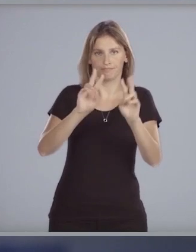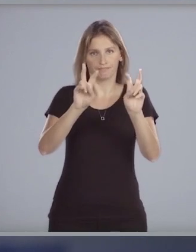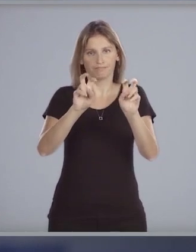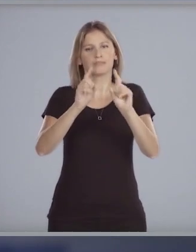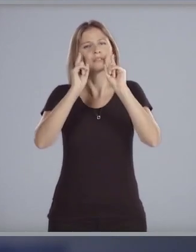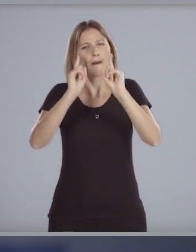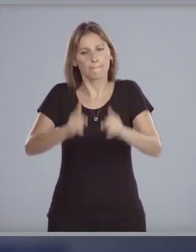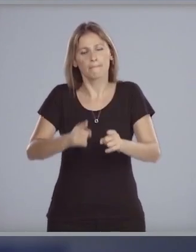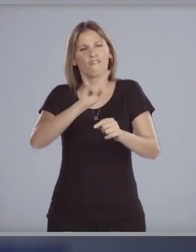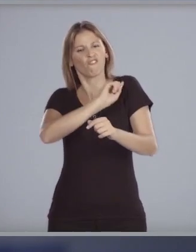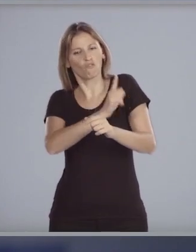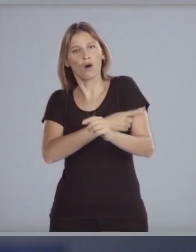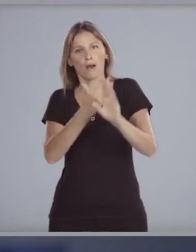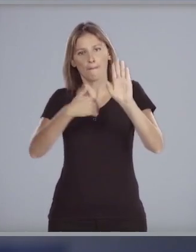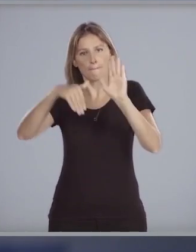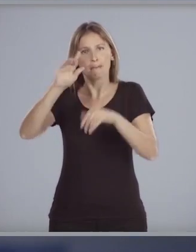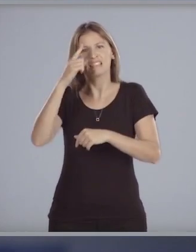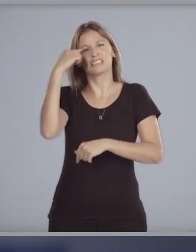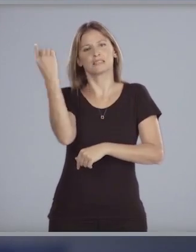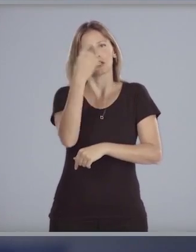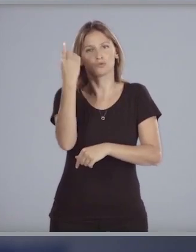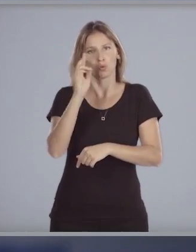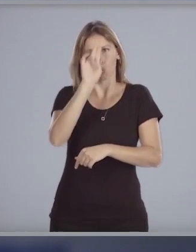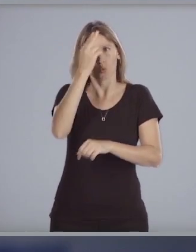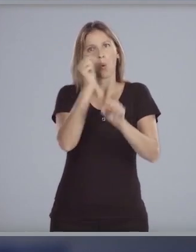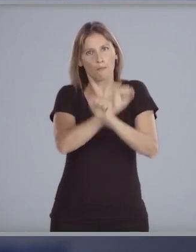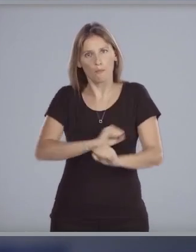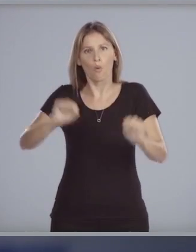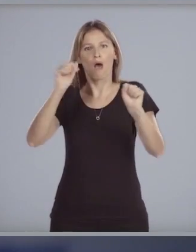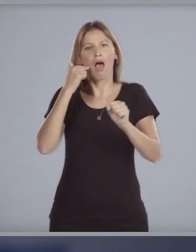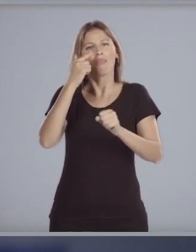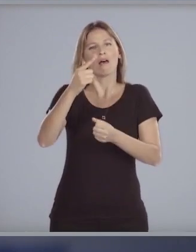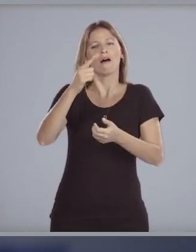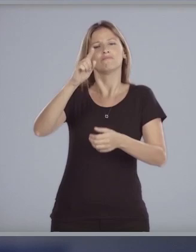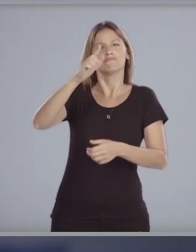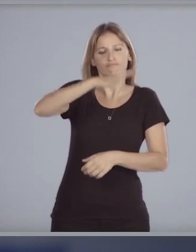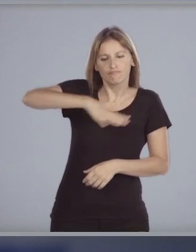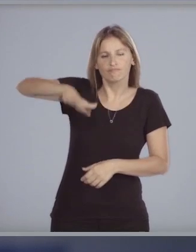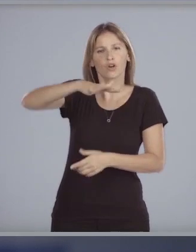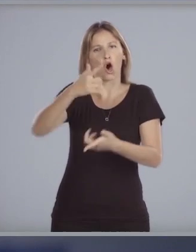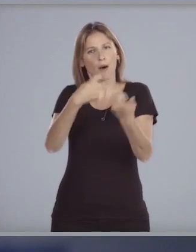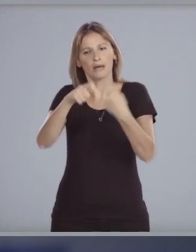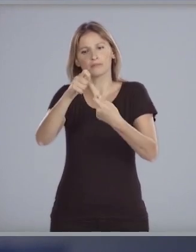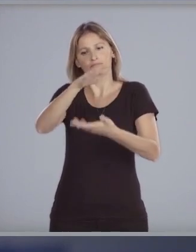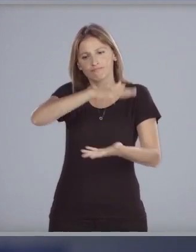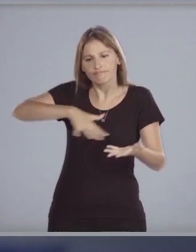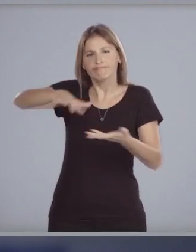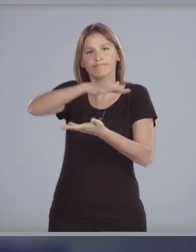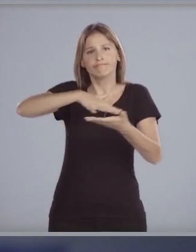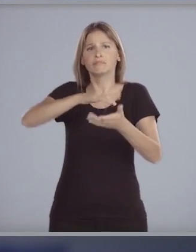afirmaremos la inserción internacional del Uruguay en base al regionalismo abierto